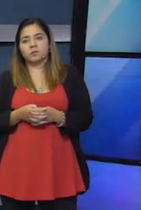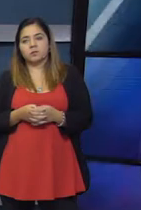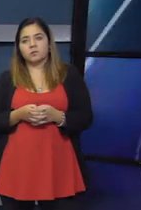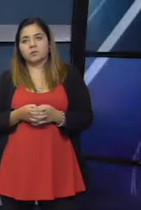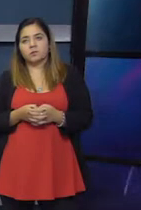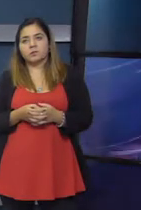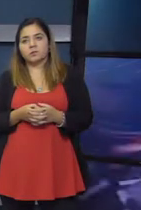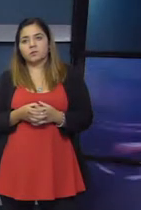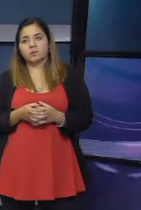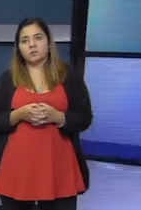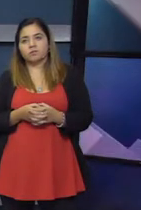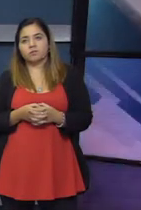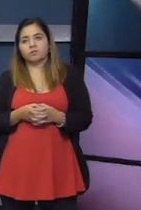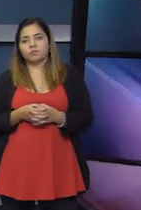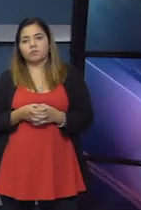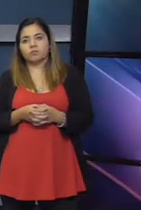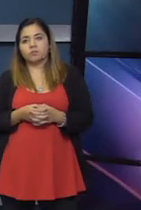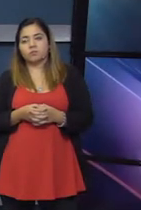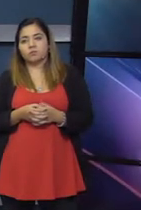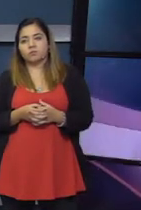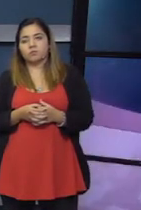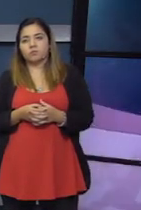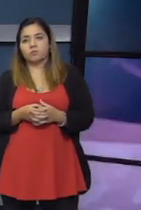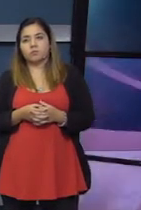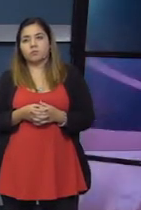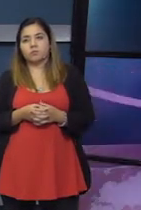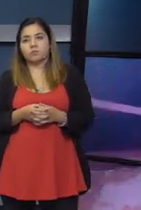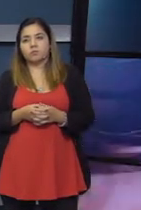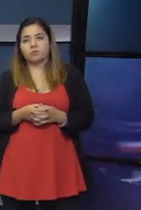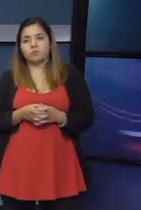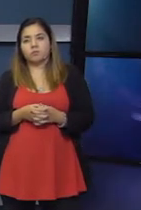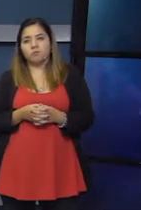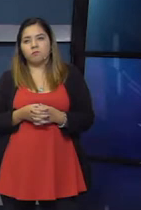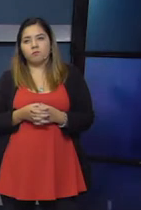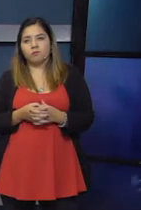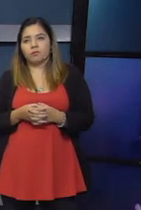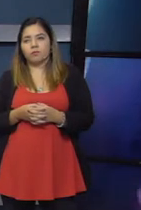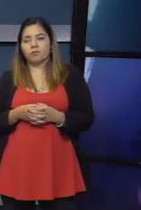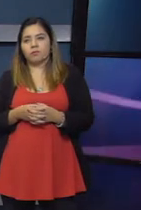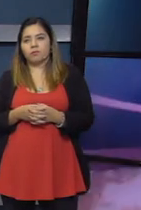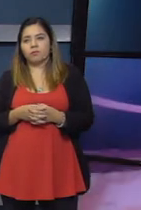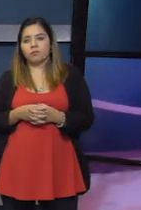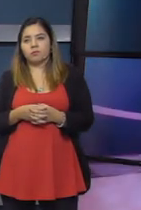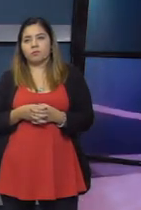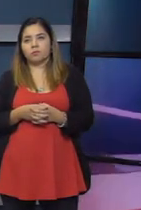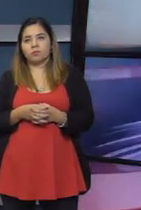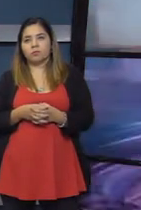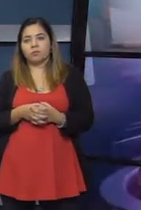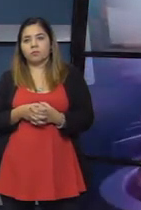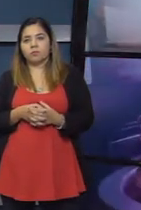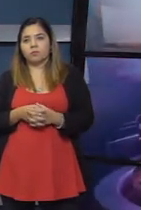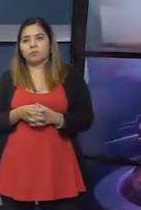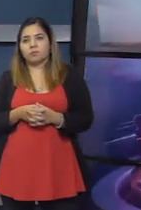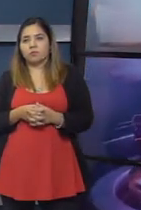obviamente el gobernador, el Poder Ejecutivo y el vicegobernador no han hecho sordos